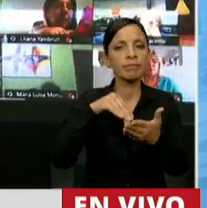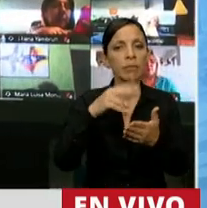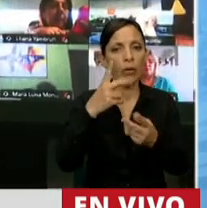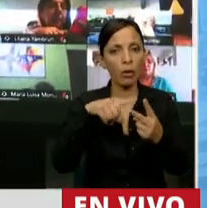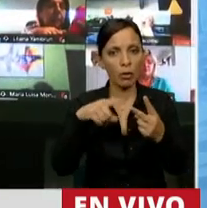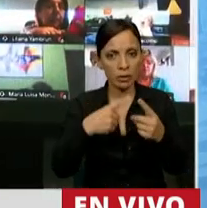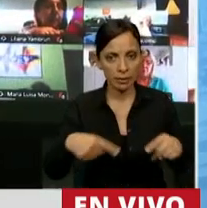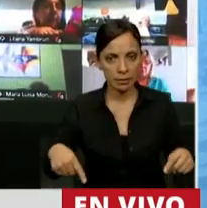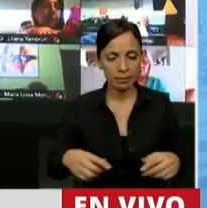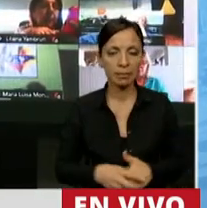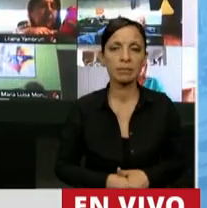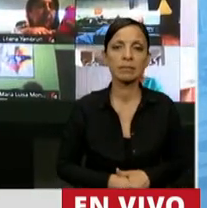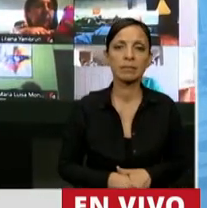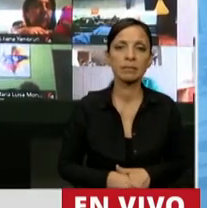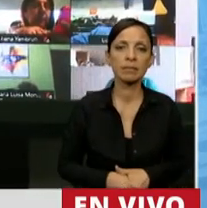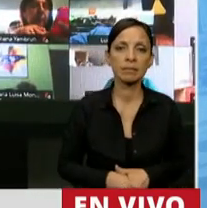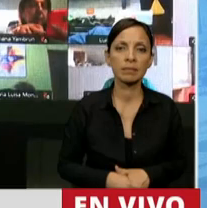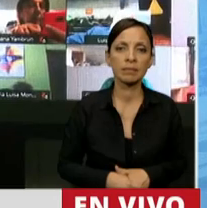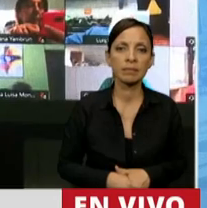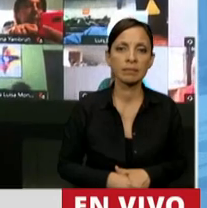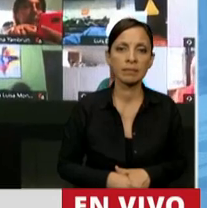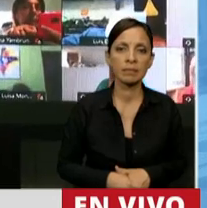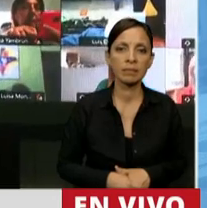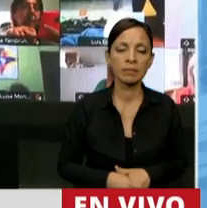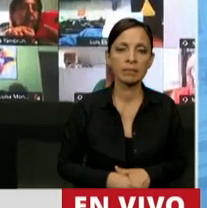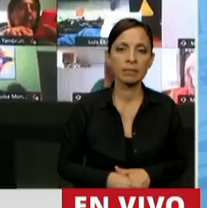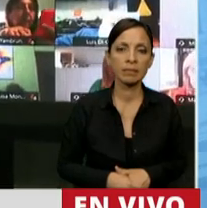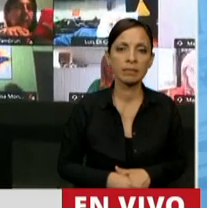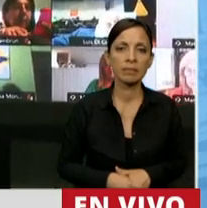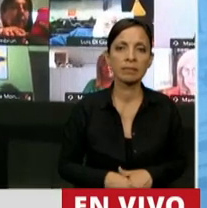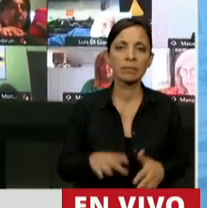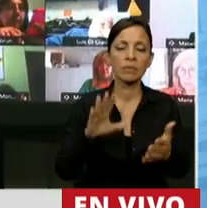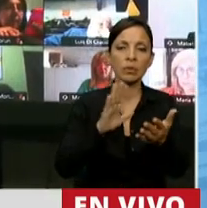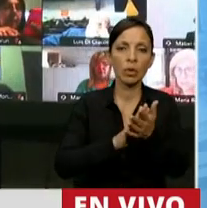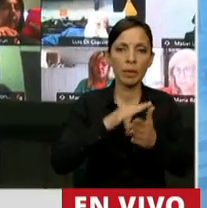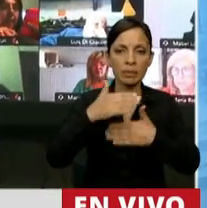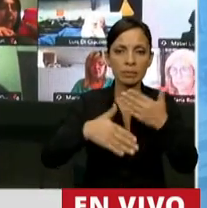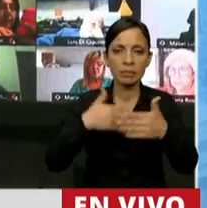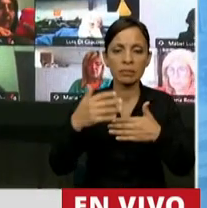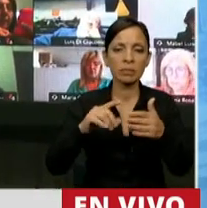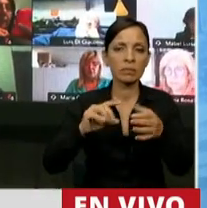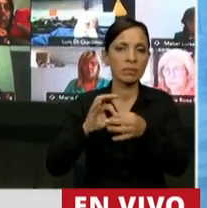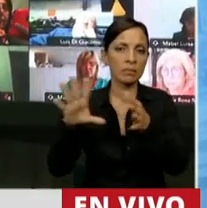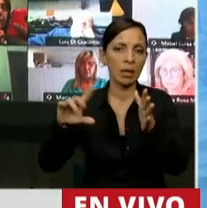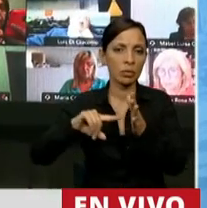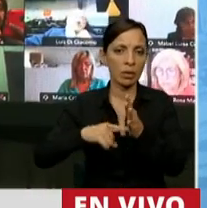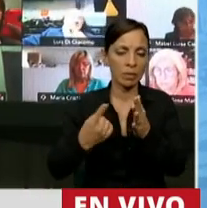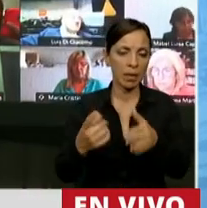respecto de la progresividad de la autonomía de la Ciudad de Buenos Aires. Se